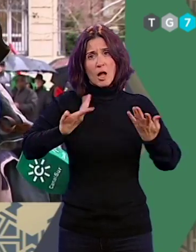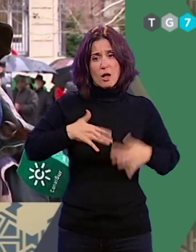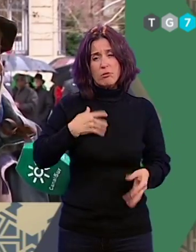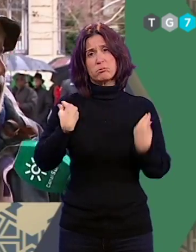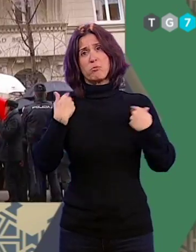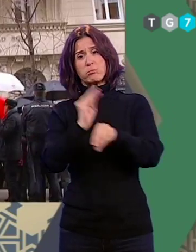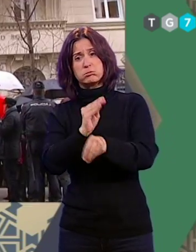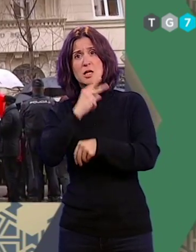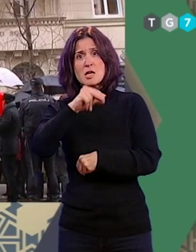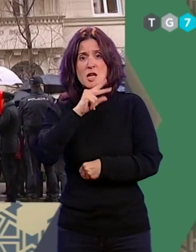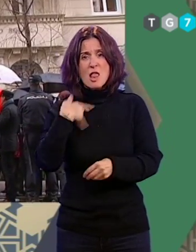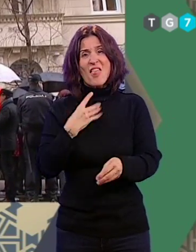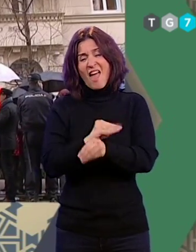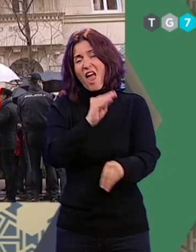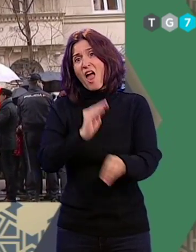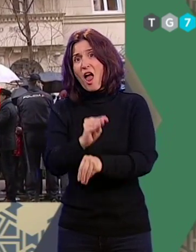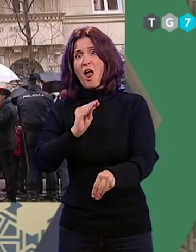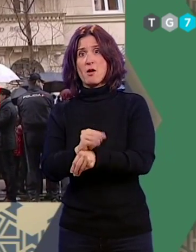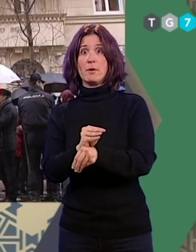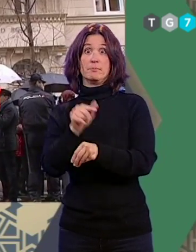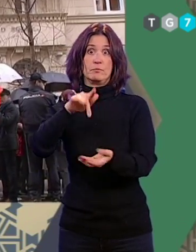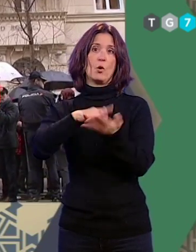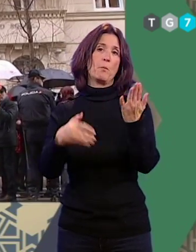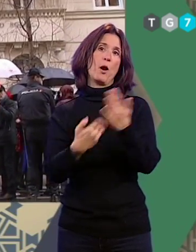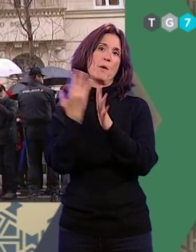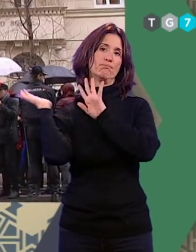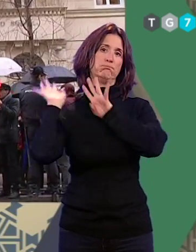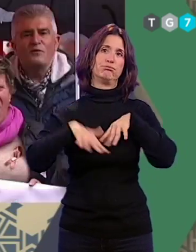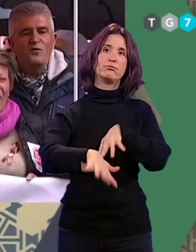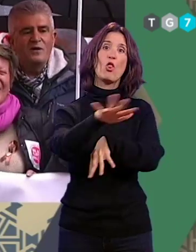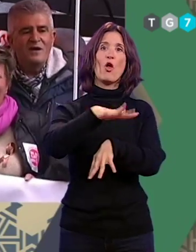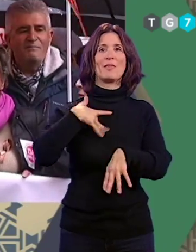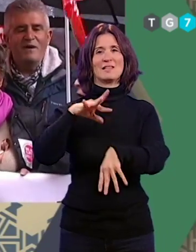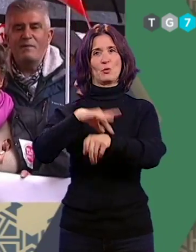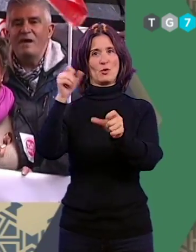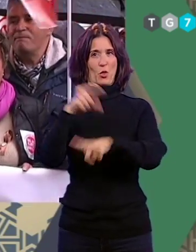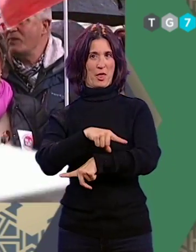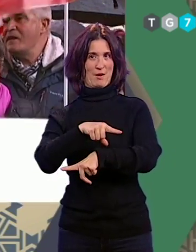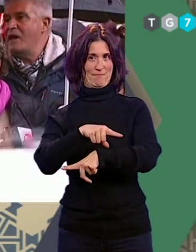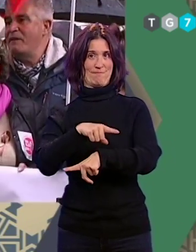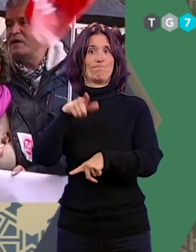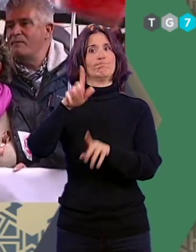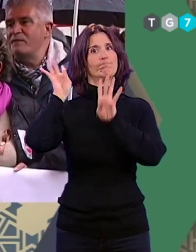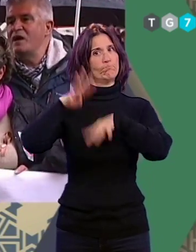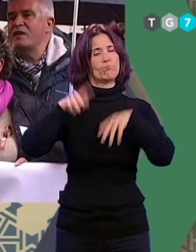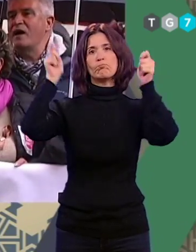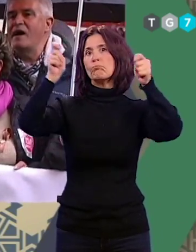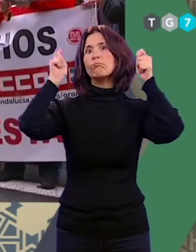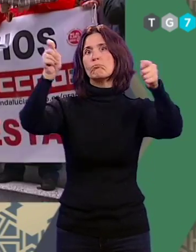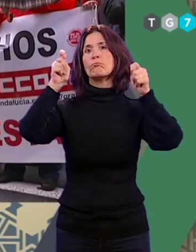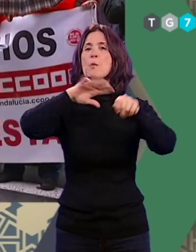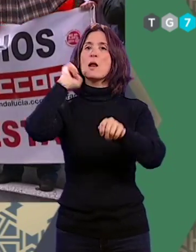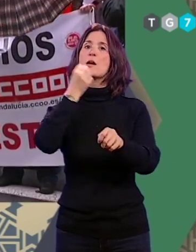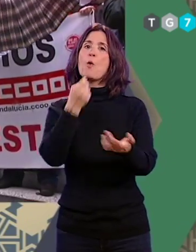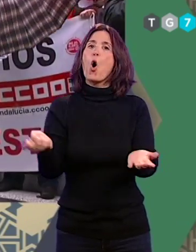tenemos que criar y tenemos que sustentar. Esta mañana se han concentrado frente a la Tesorería General de la Seguridad Social para reclamar que el Pacto de